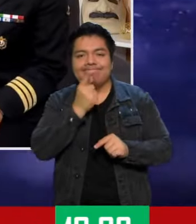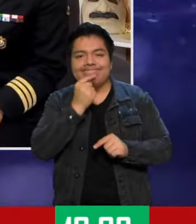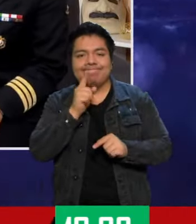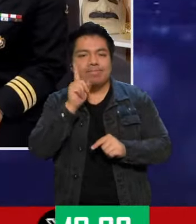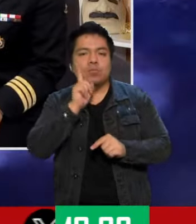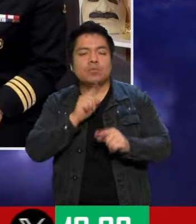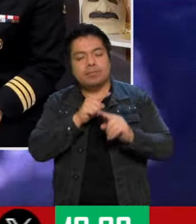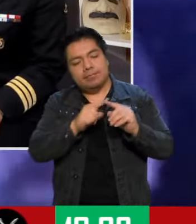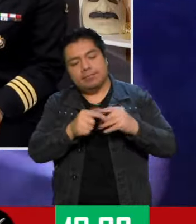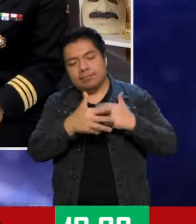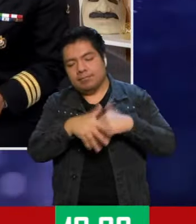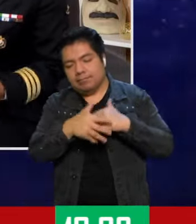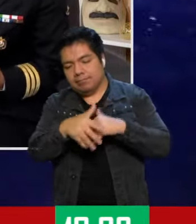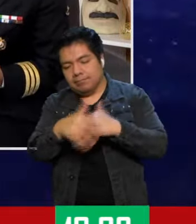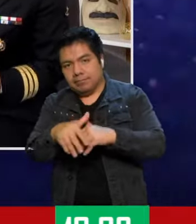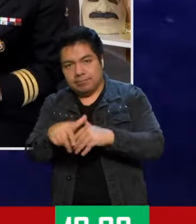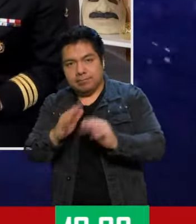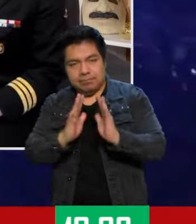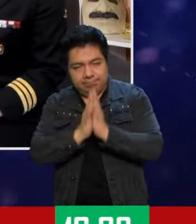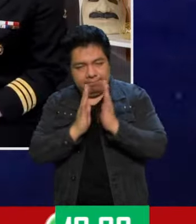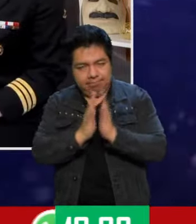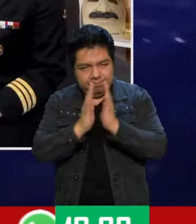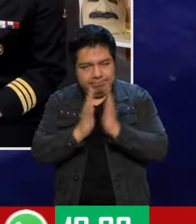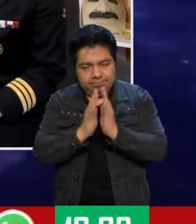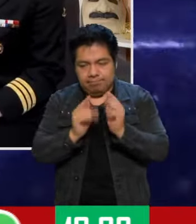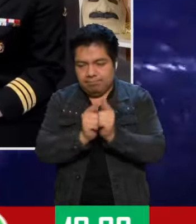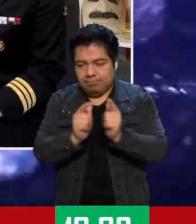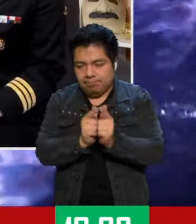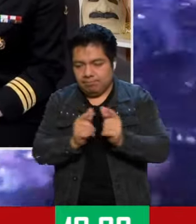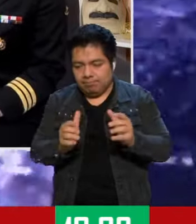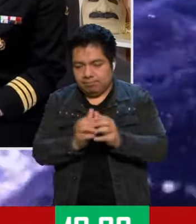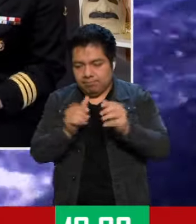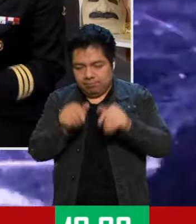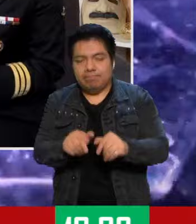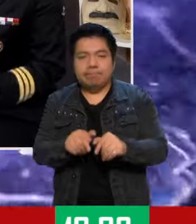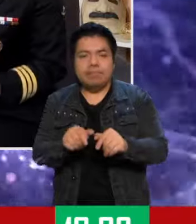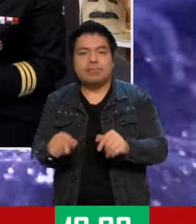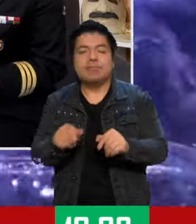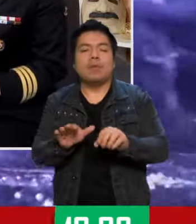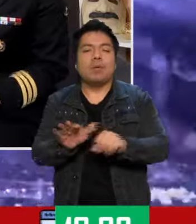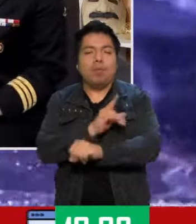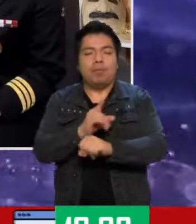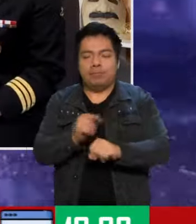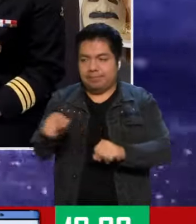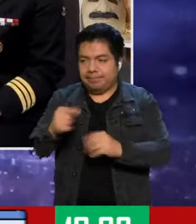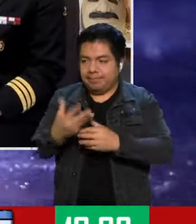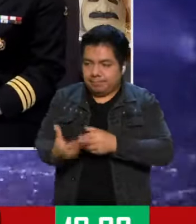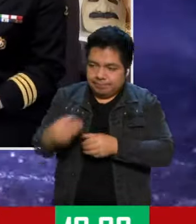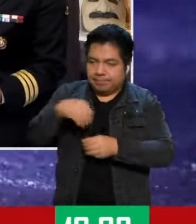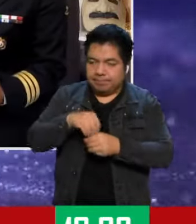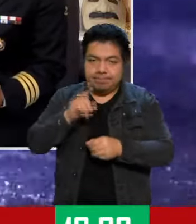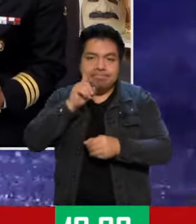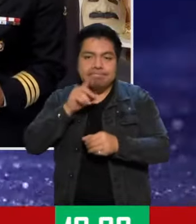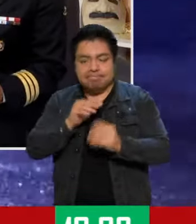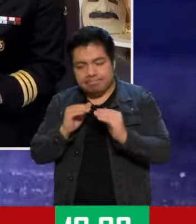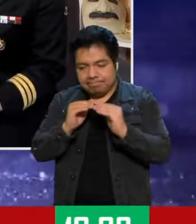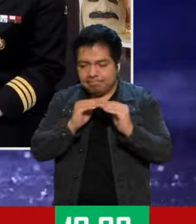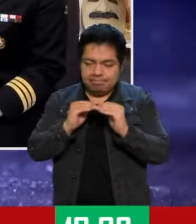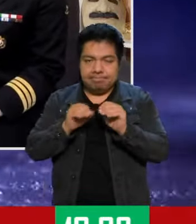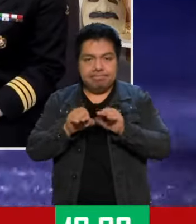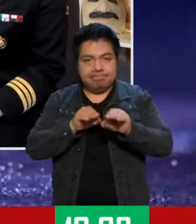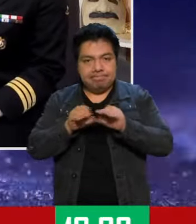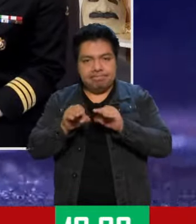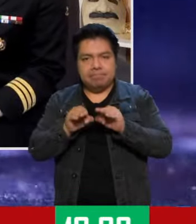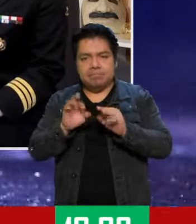en el desfile. Vamos a estar ahí integradas en esta columna, en alusión pues a la inclusión de la mujer, a la igualdad laboral. Oye, en la